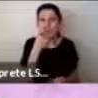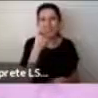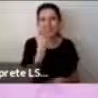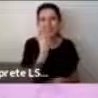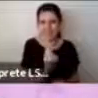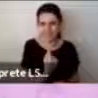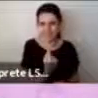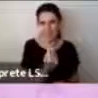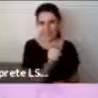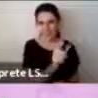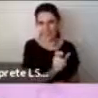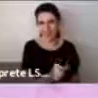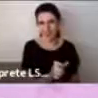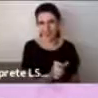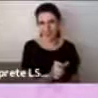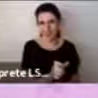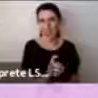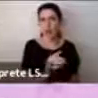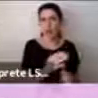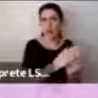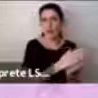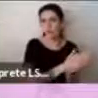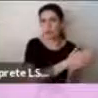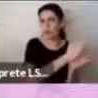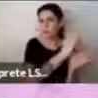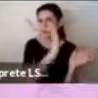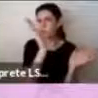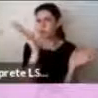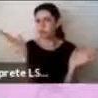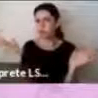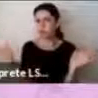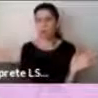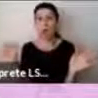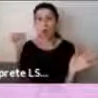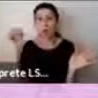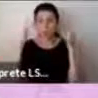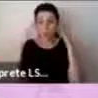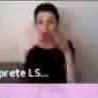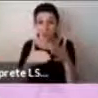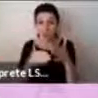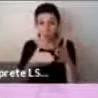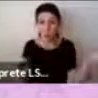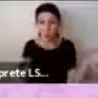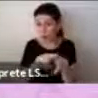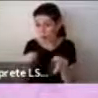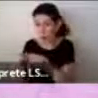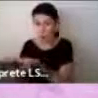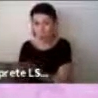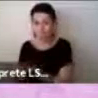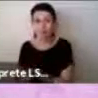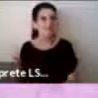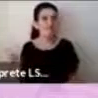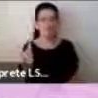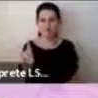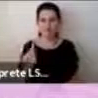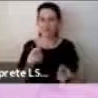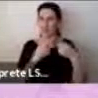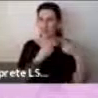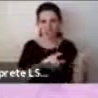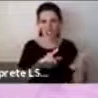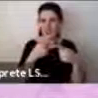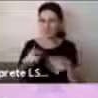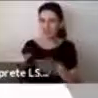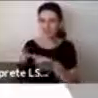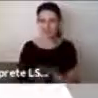No hay un común, todas las personas que pertenecen dentro del aspecto son diferentes, y eso es algo importante porque significa